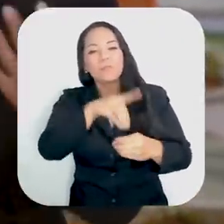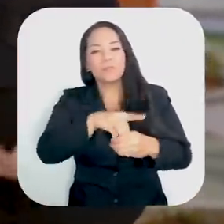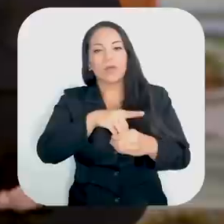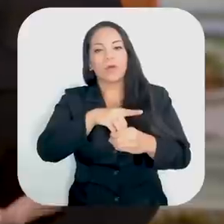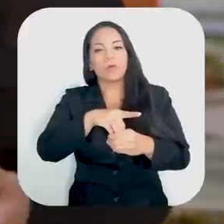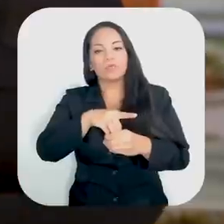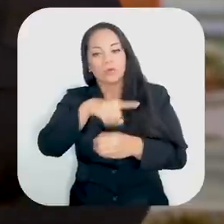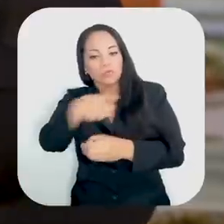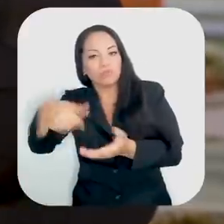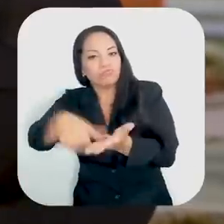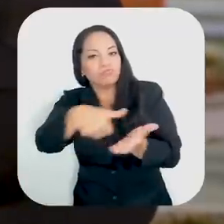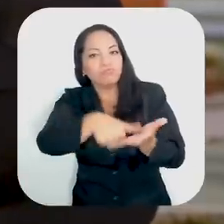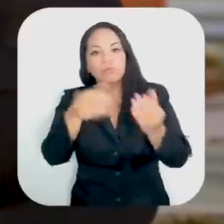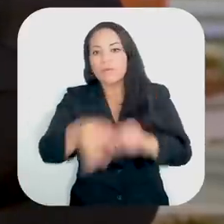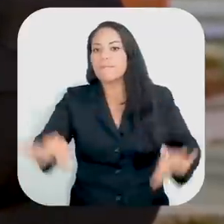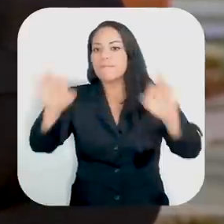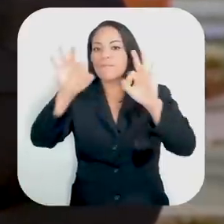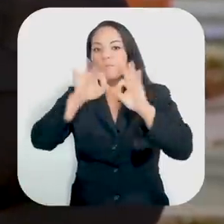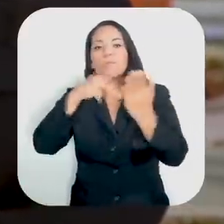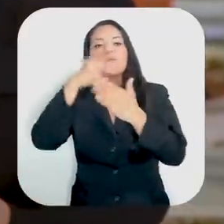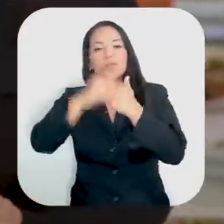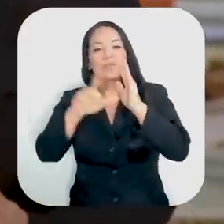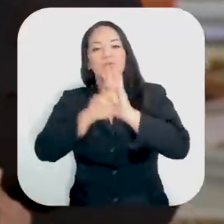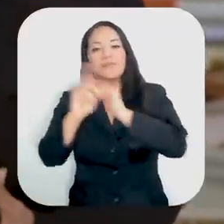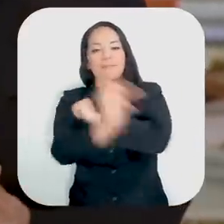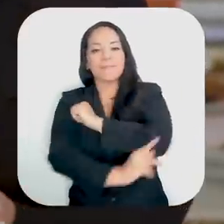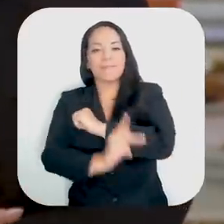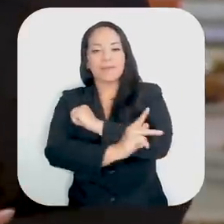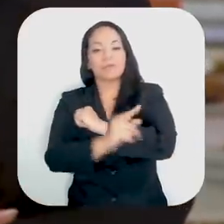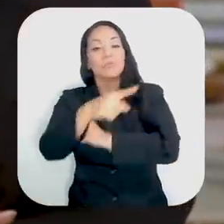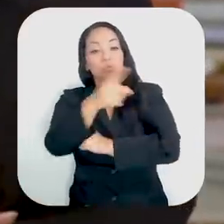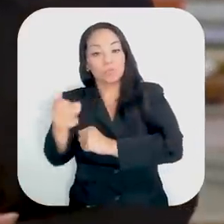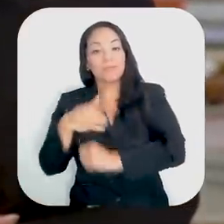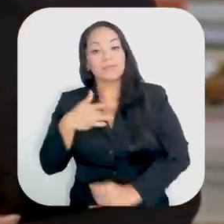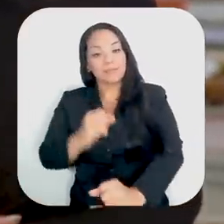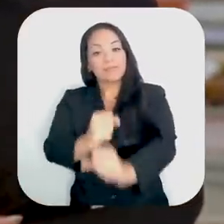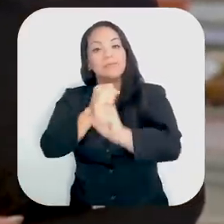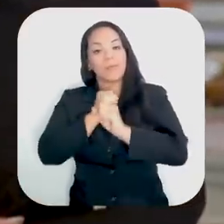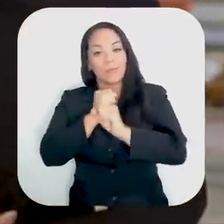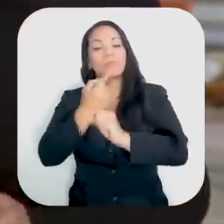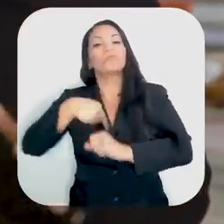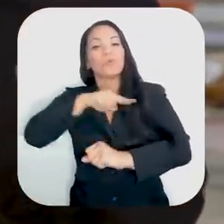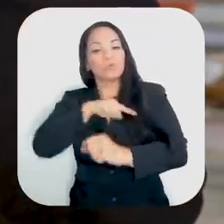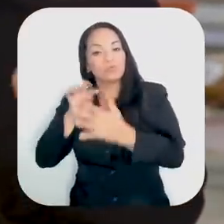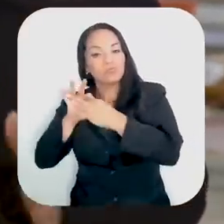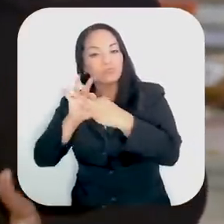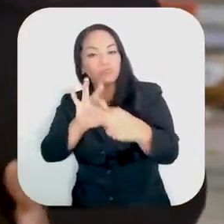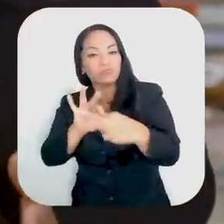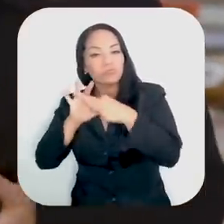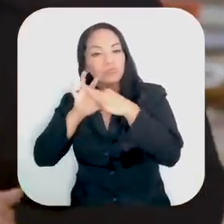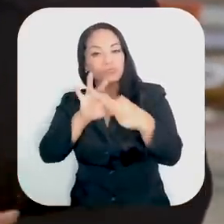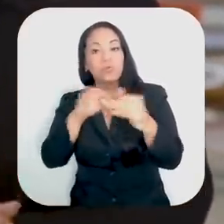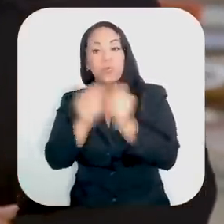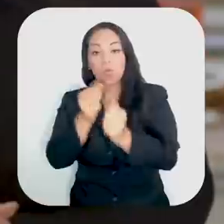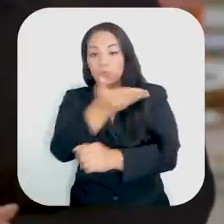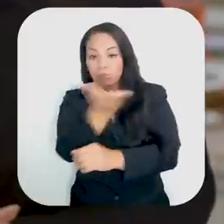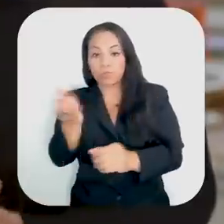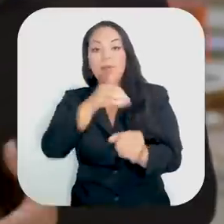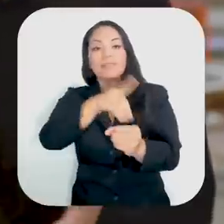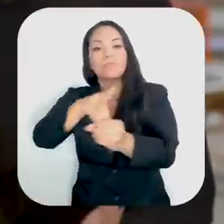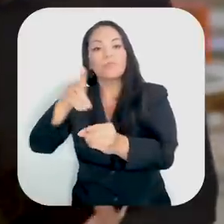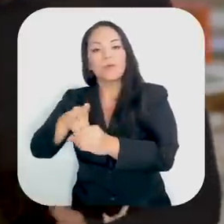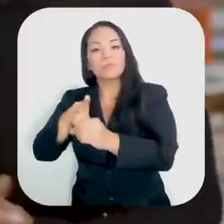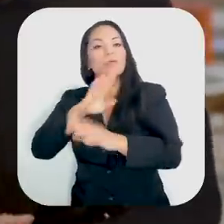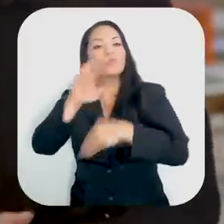de importantes proyectos de ley para nuestro país. Y también pueden estar absolutamente seguros que estaremos en coordinación constante con todos ustedes